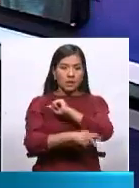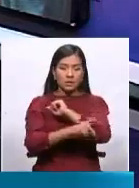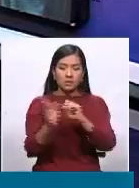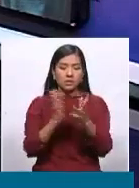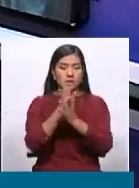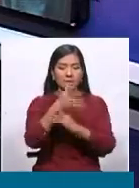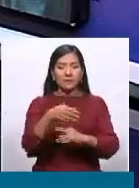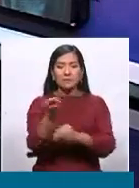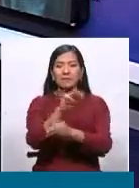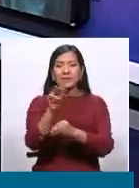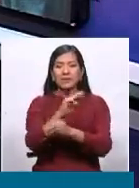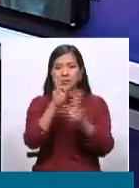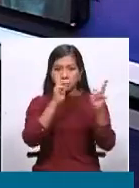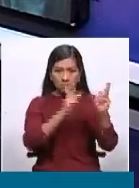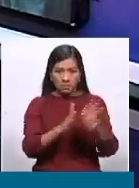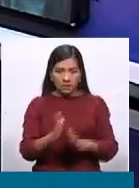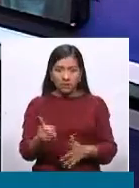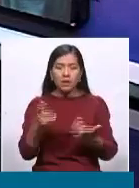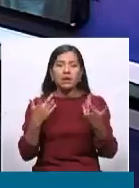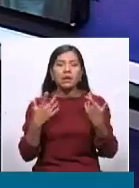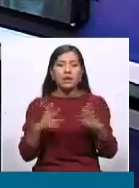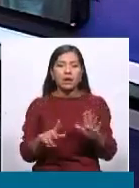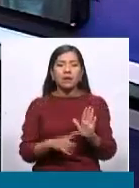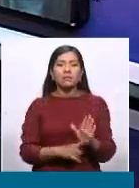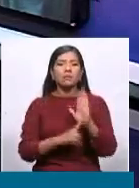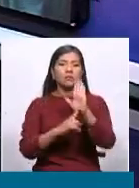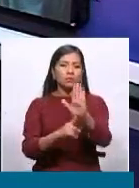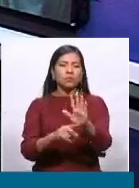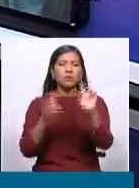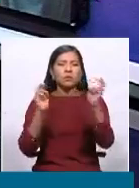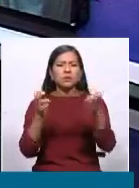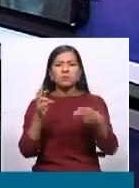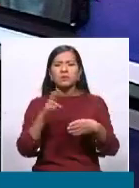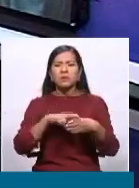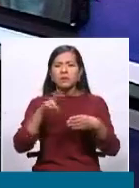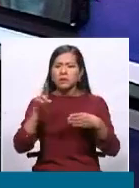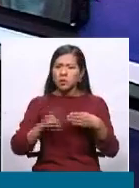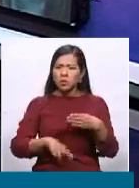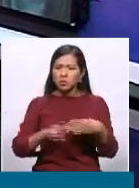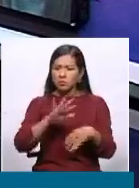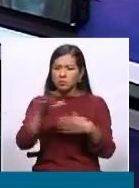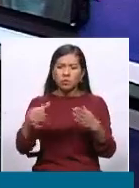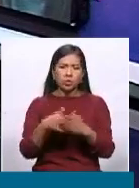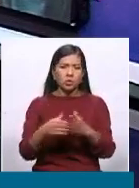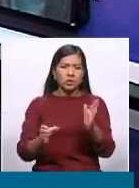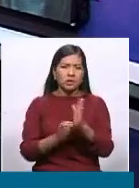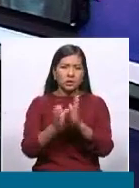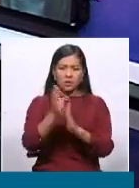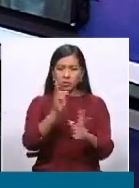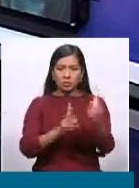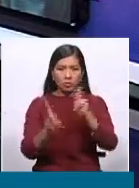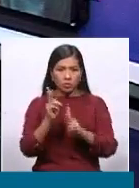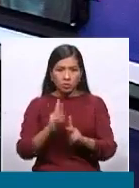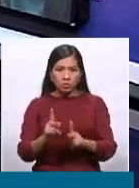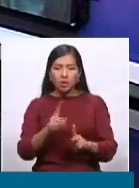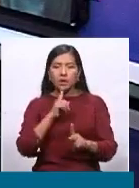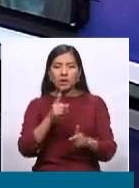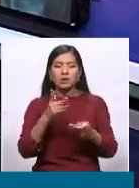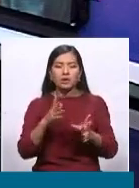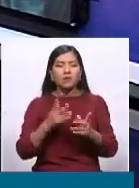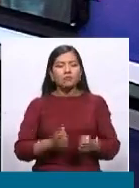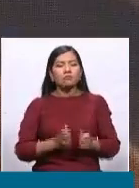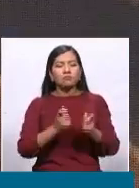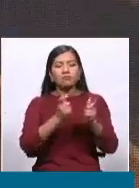planificación ha señalado que los resultados del censo de población van a ser